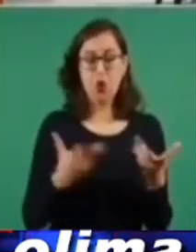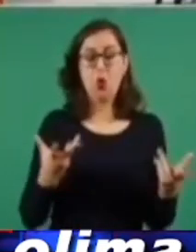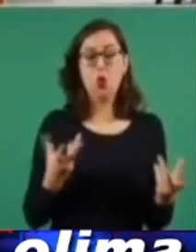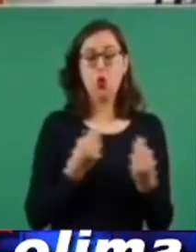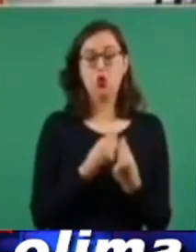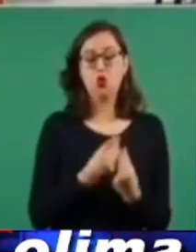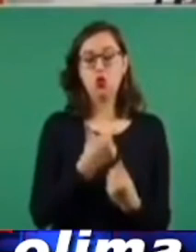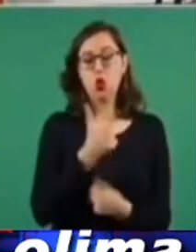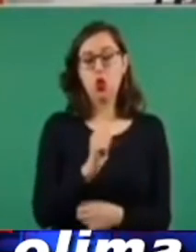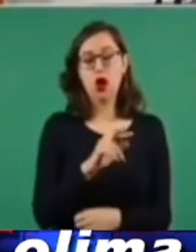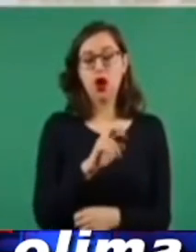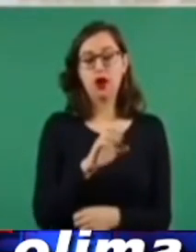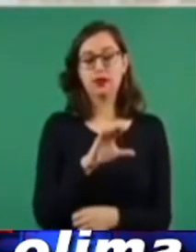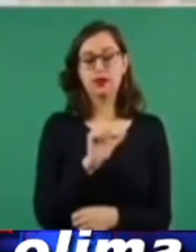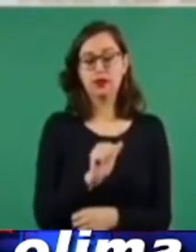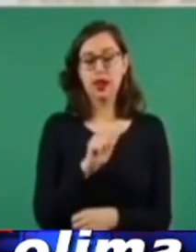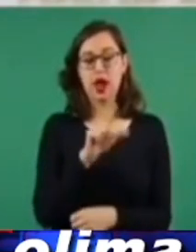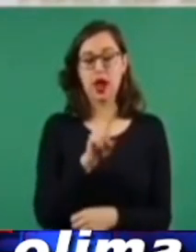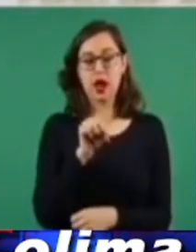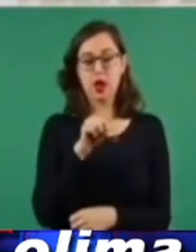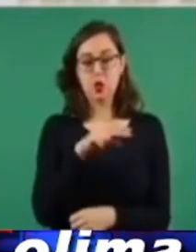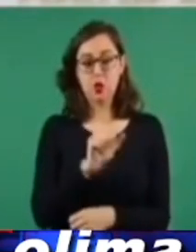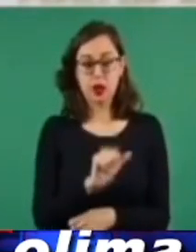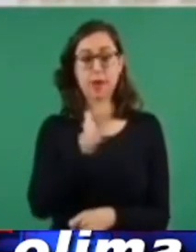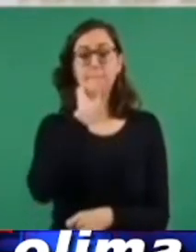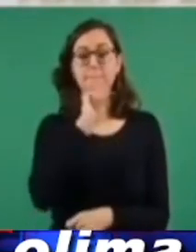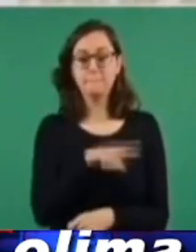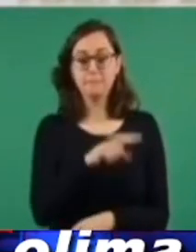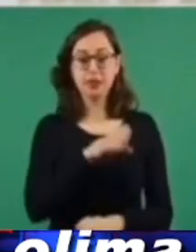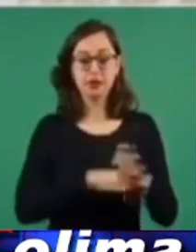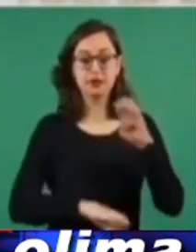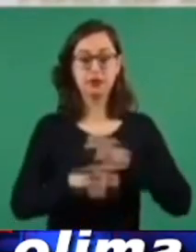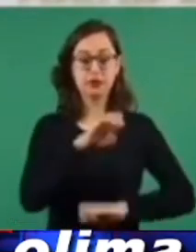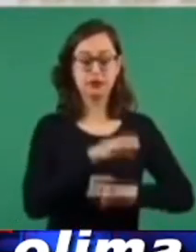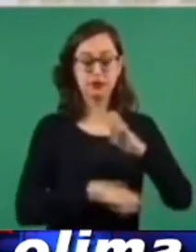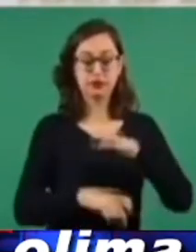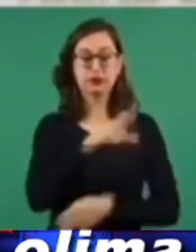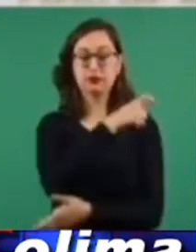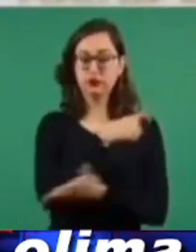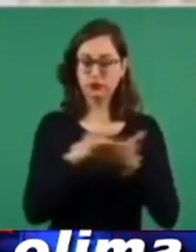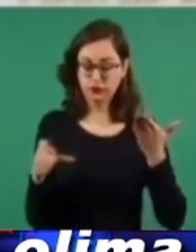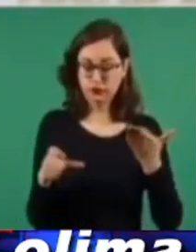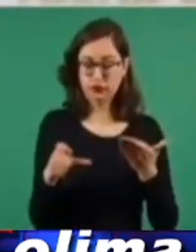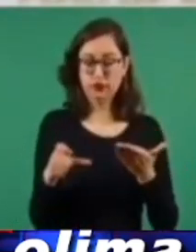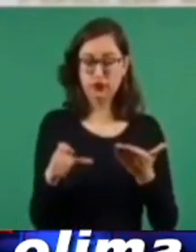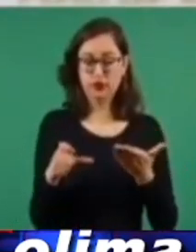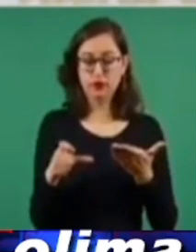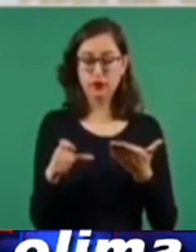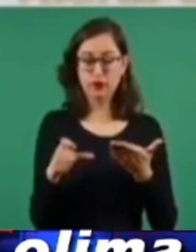hizo de las empresas de los señores Weinberg para poder contratar el